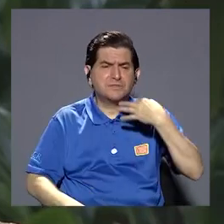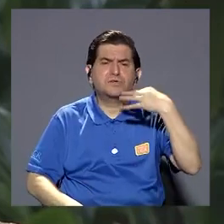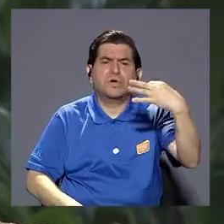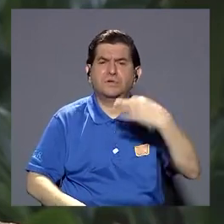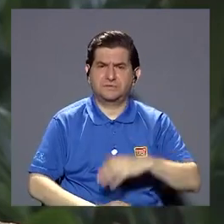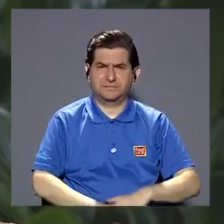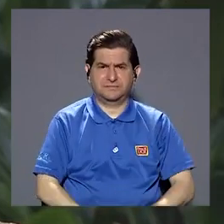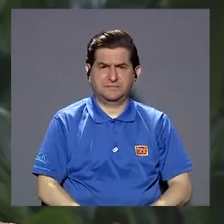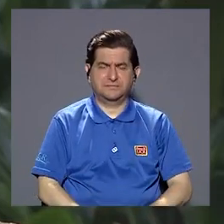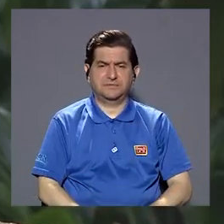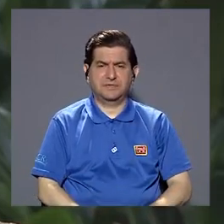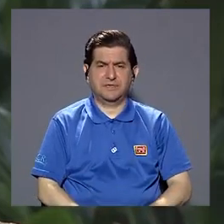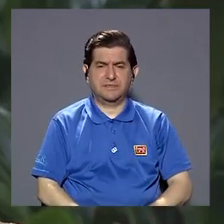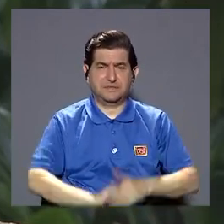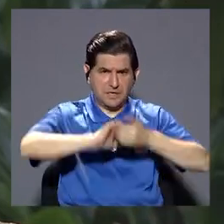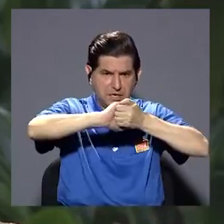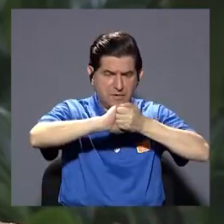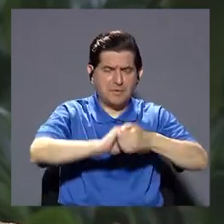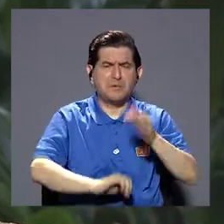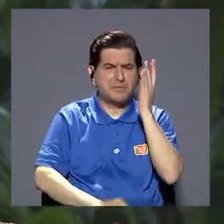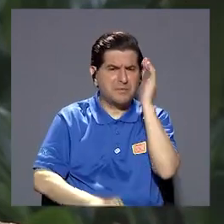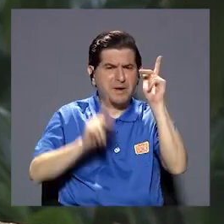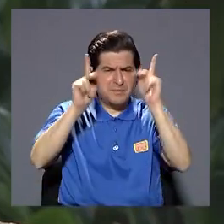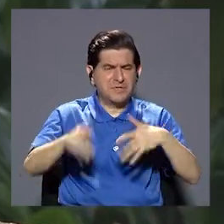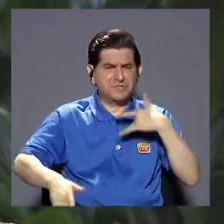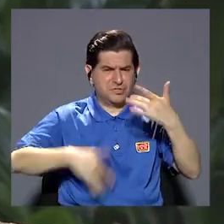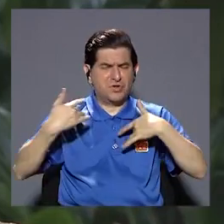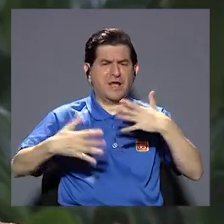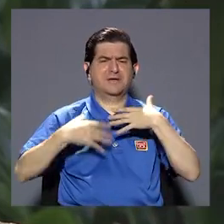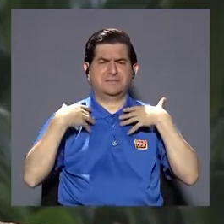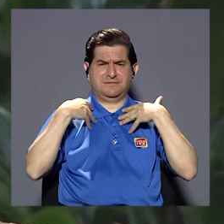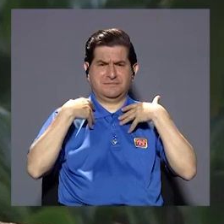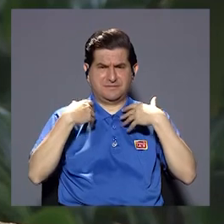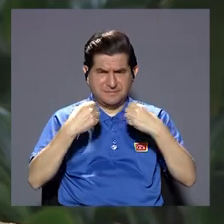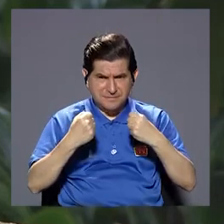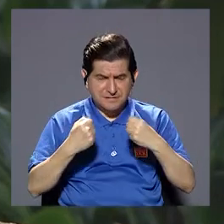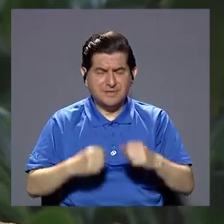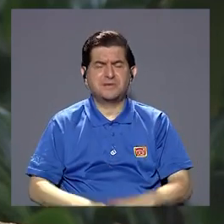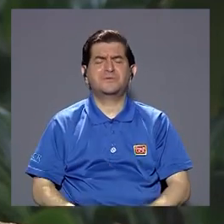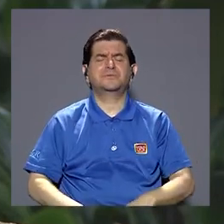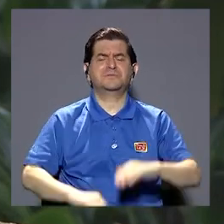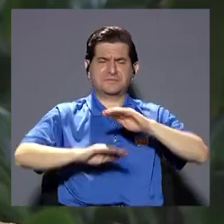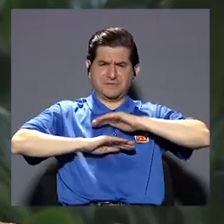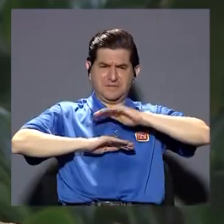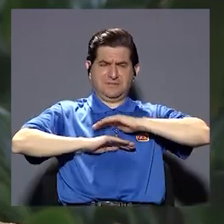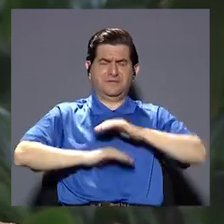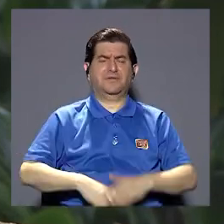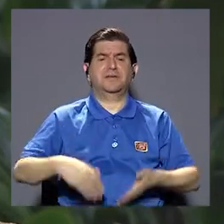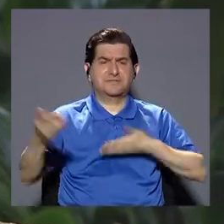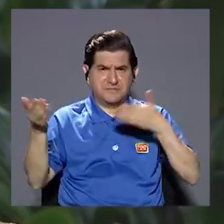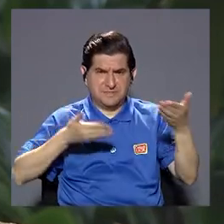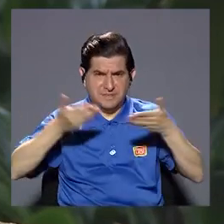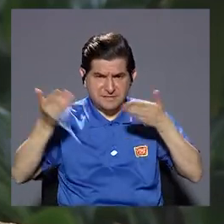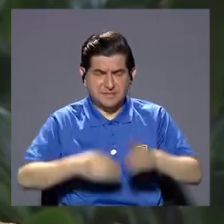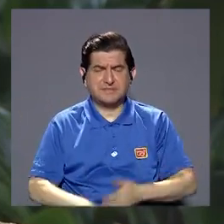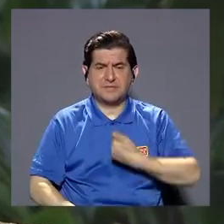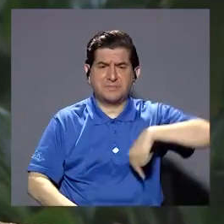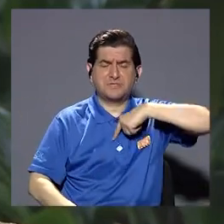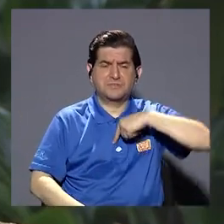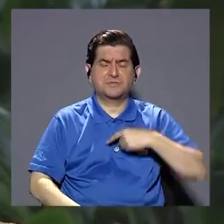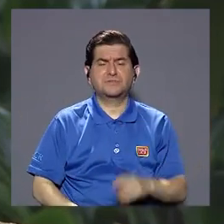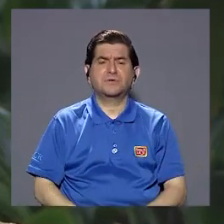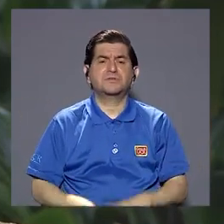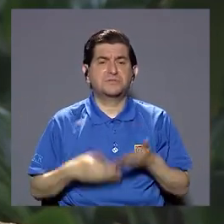ahí presente pero los retos son una excelente atención diaria día a día verdad en Copesana nos